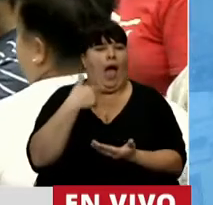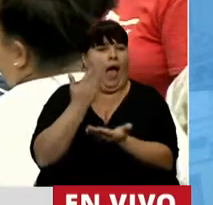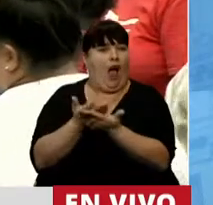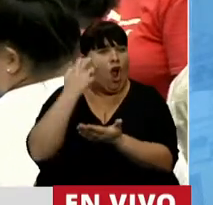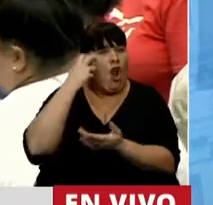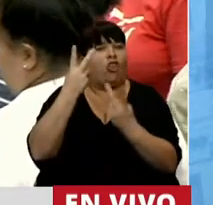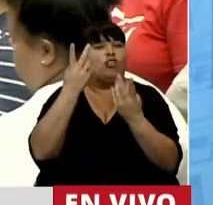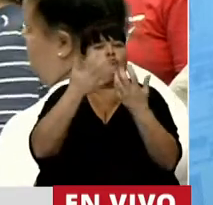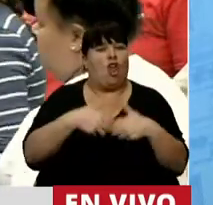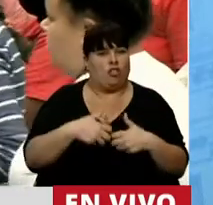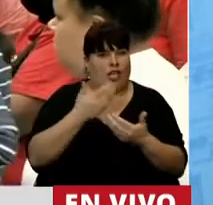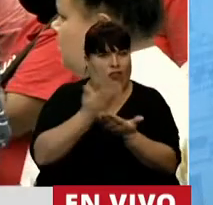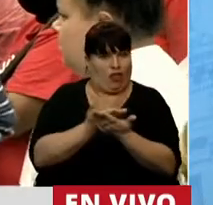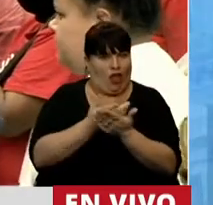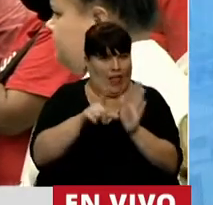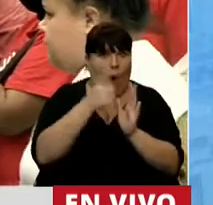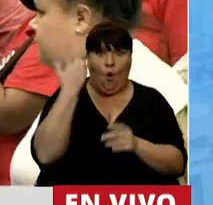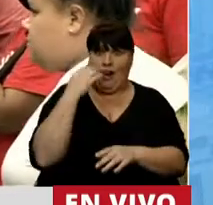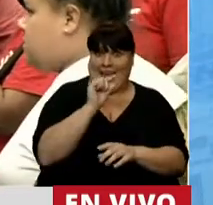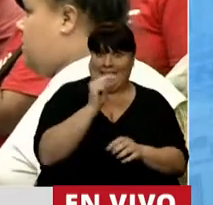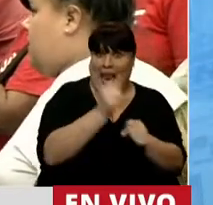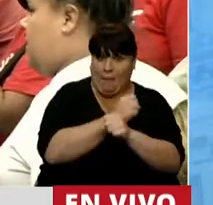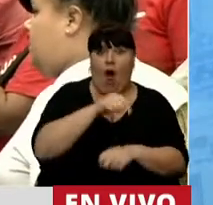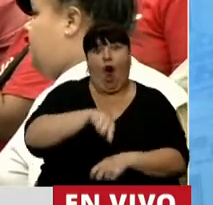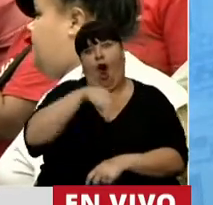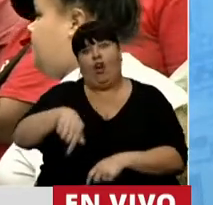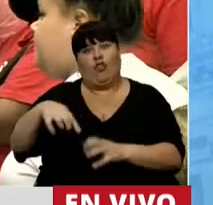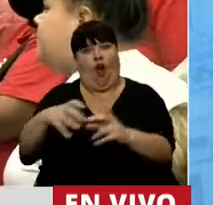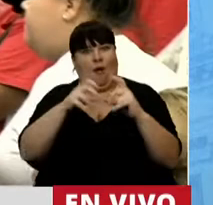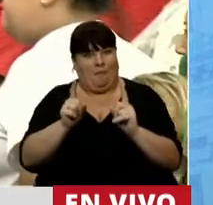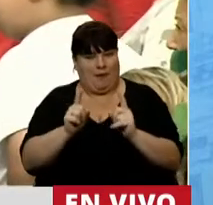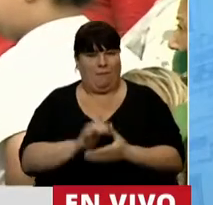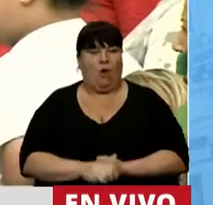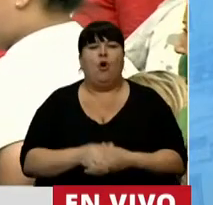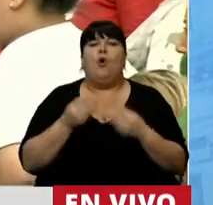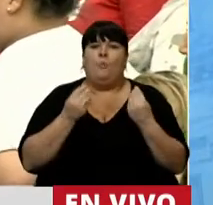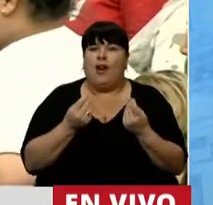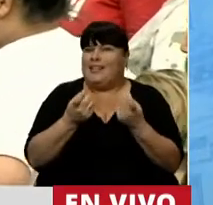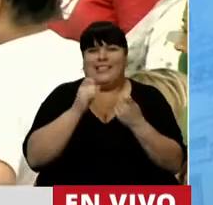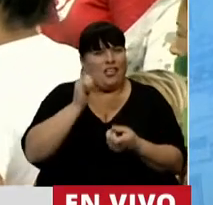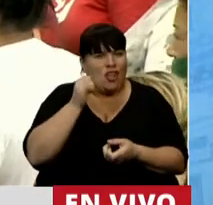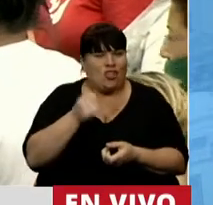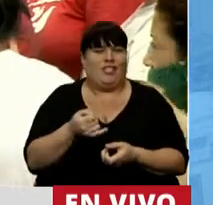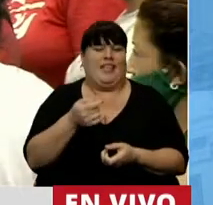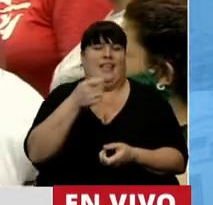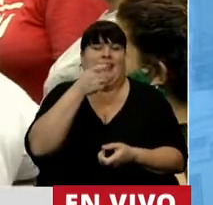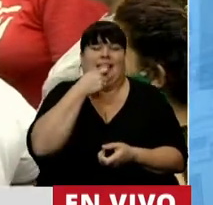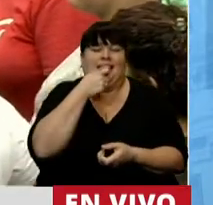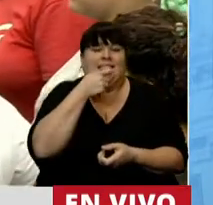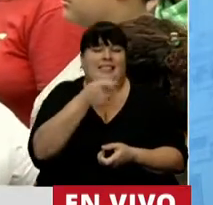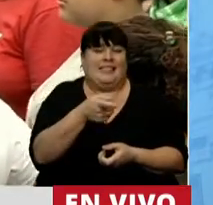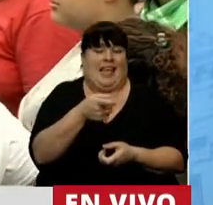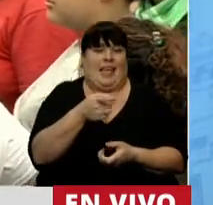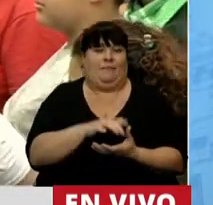Congreso dos proyectos de ley, uno el que se aprobó recientemente y otro el que estamos tratando. ¿Por qué? Porque es necesario que ante esos